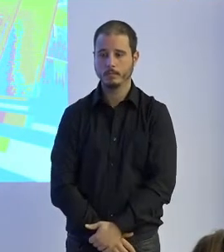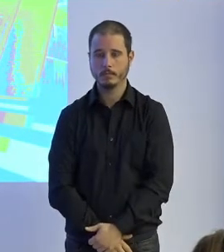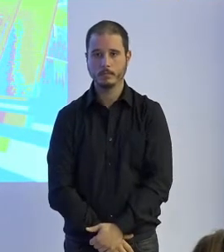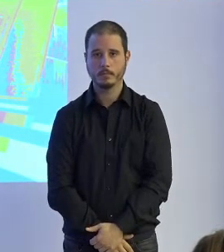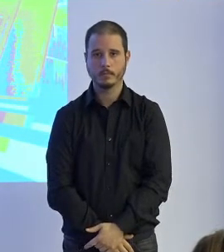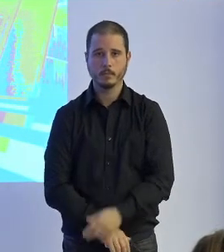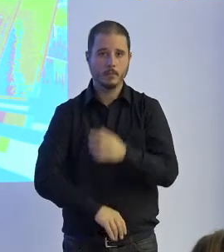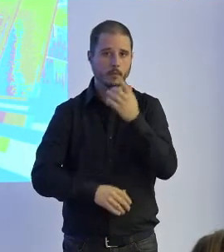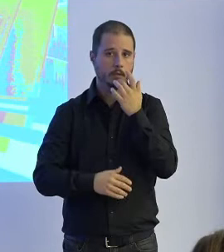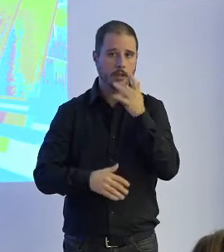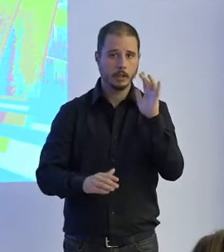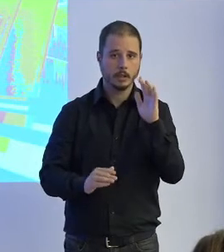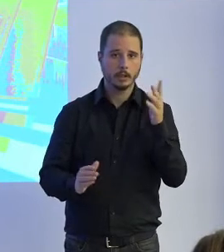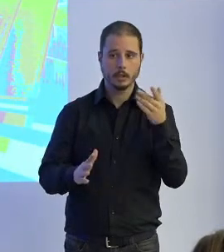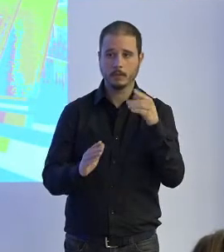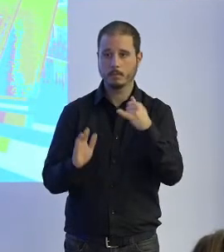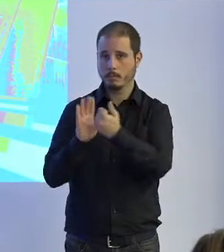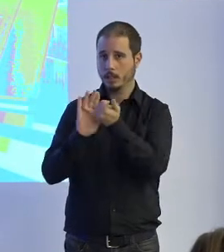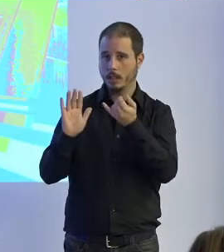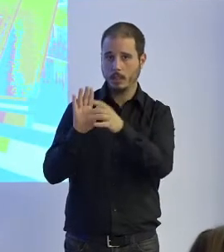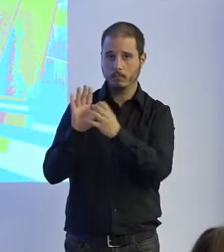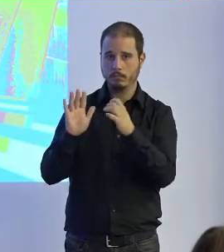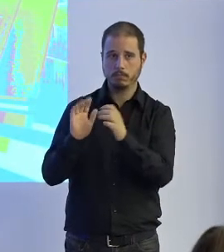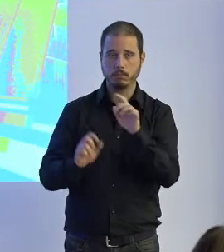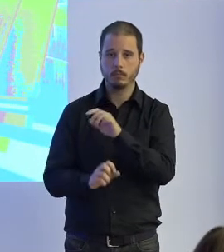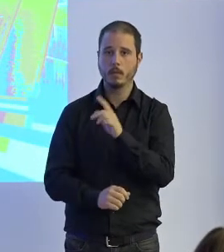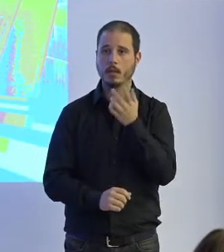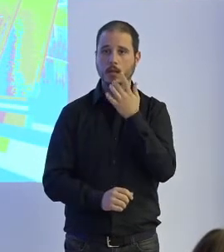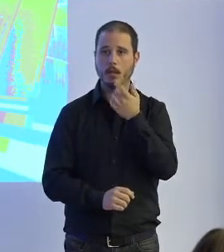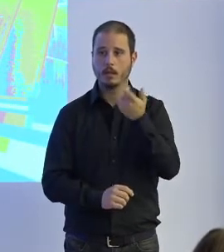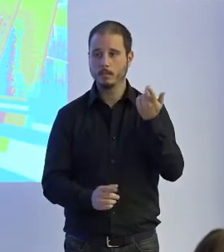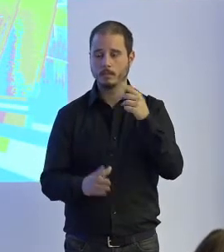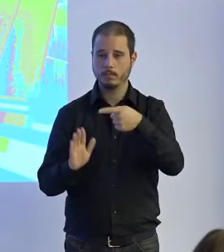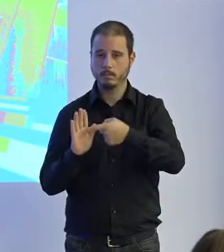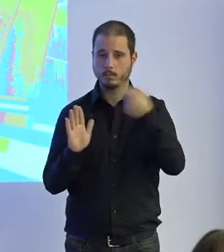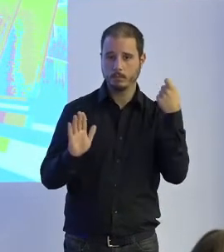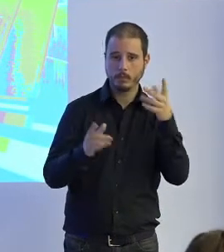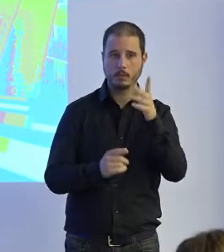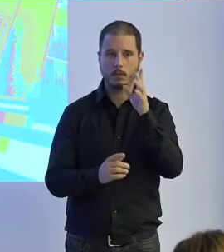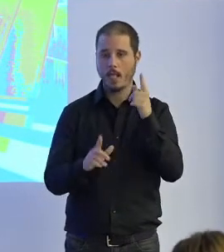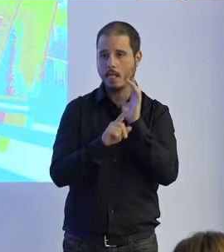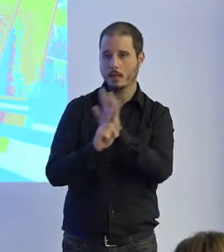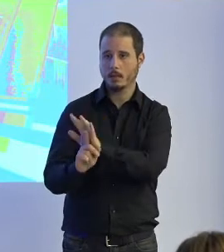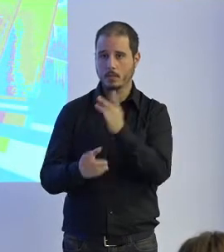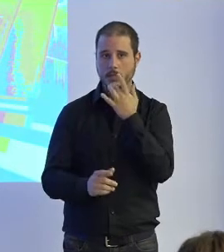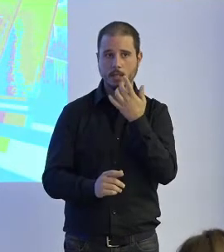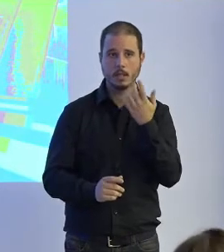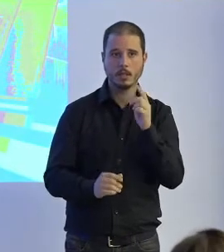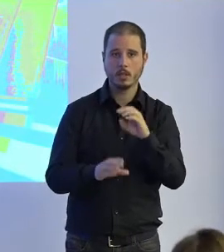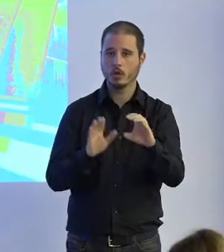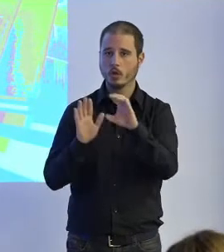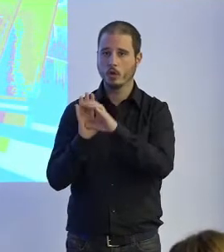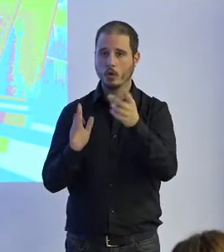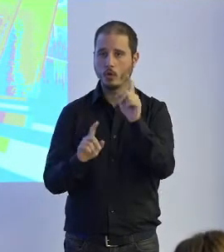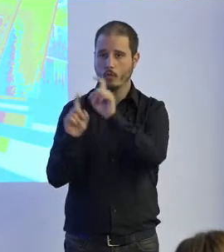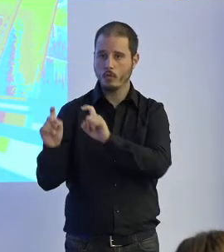el algoritmo despliega efectos jurídicos sobre las personas, cuando el código informático pasa a convertirse en código normativo,